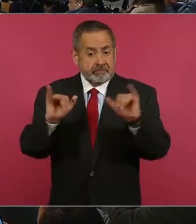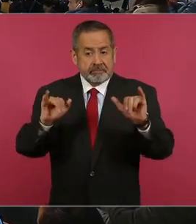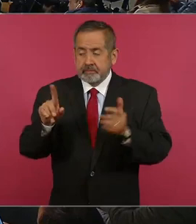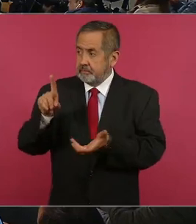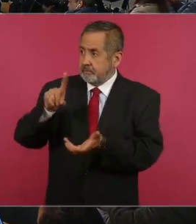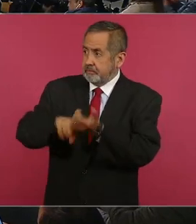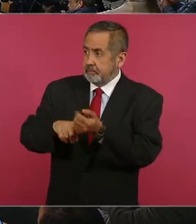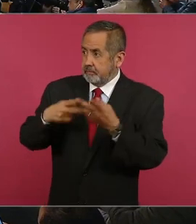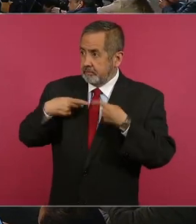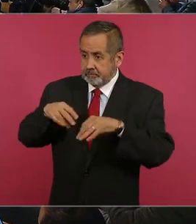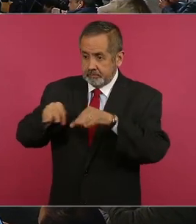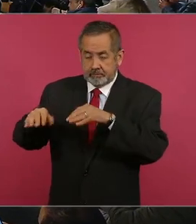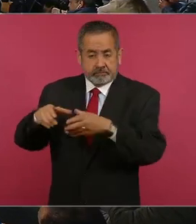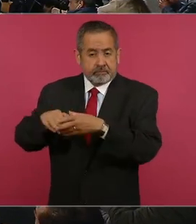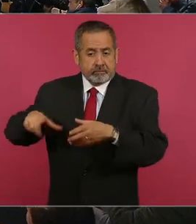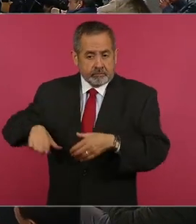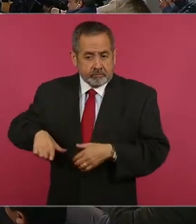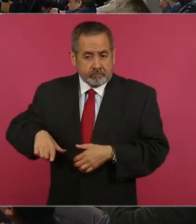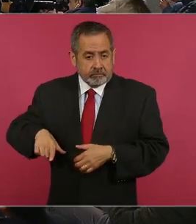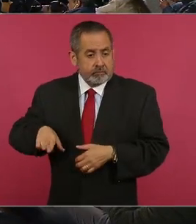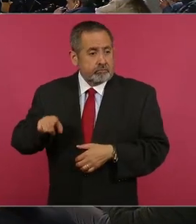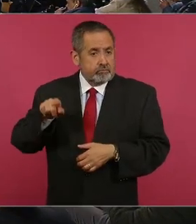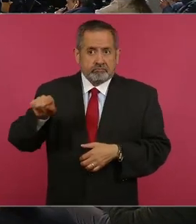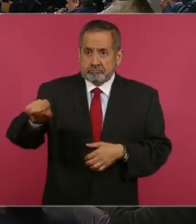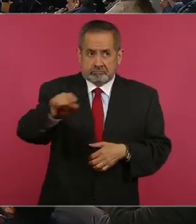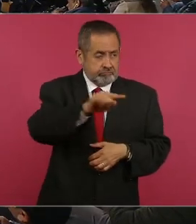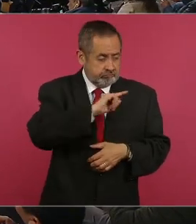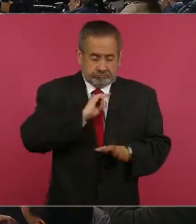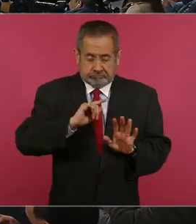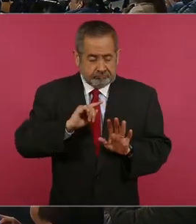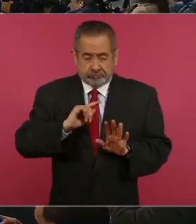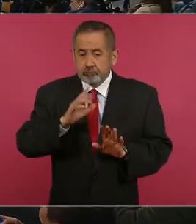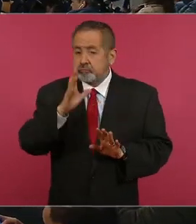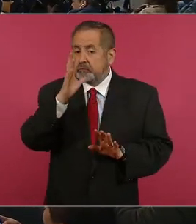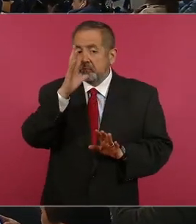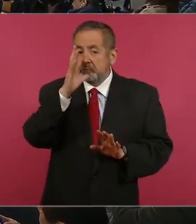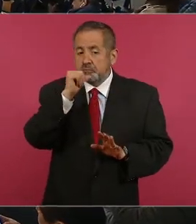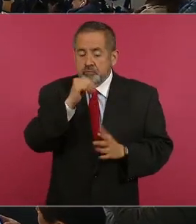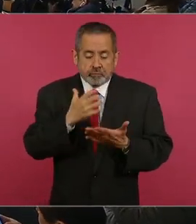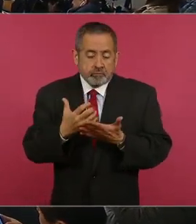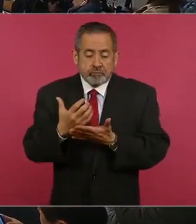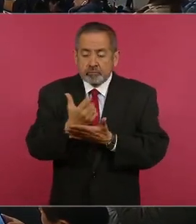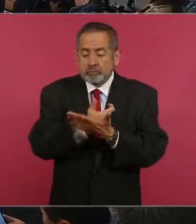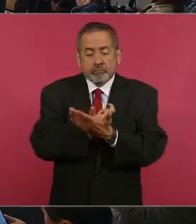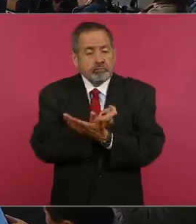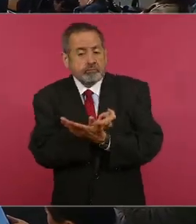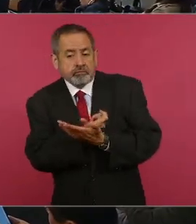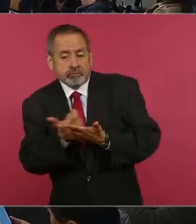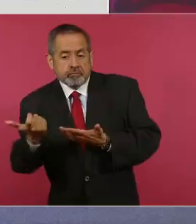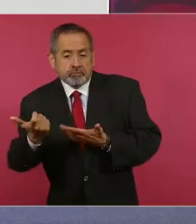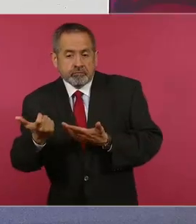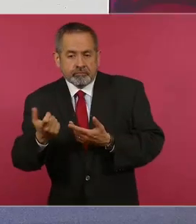podrá recibir remuneración en términos de la fracción anterior